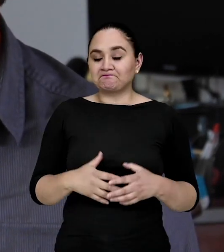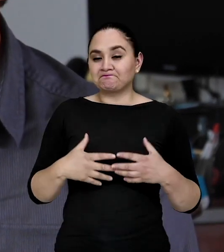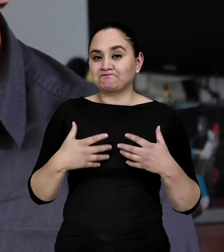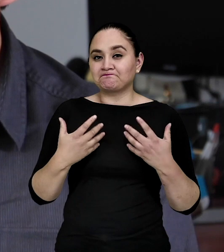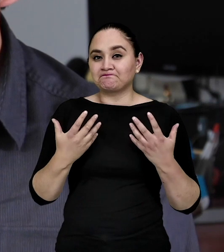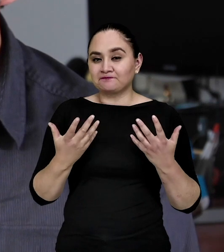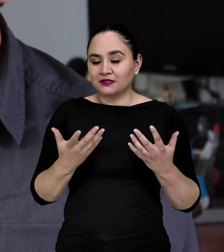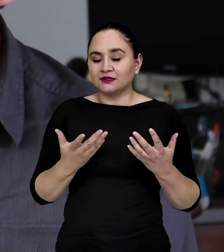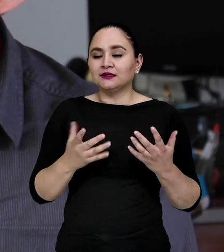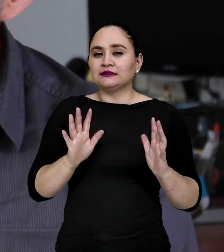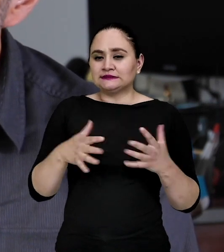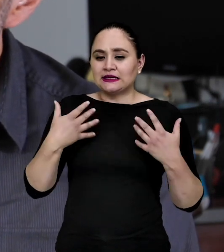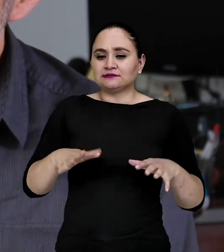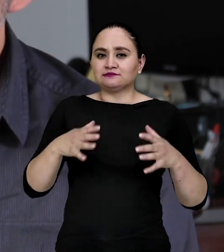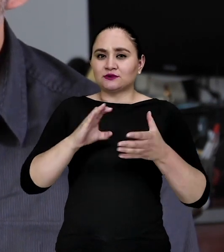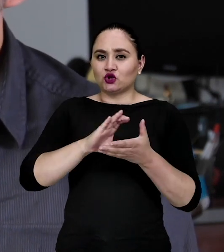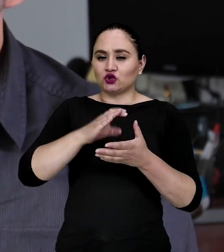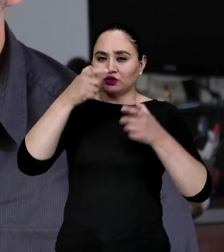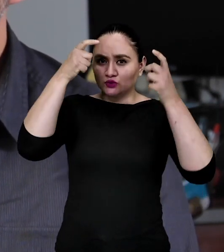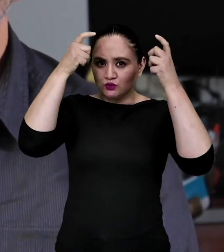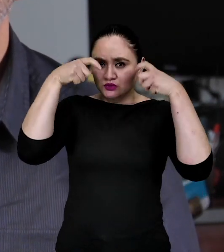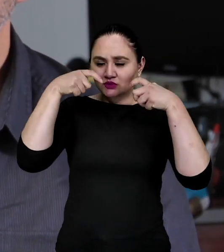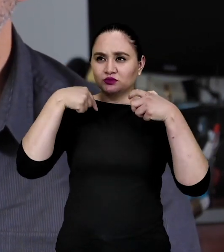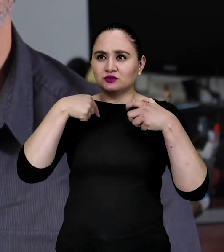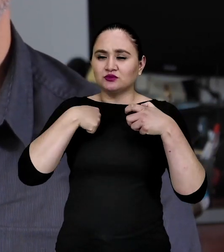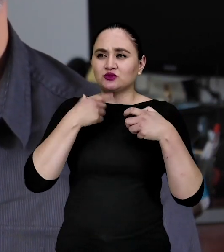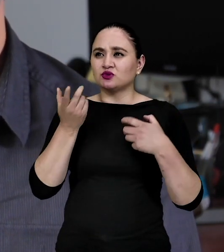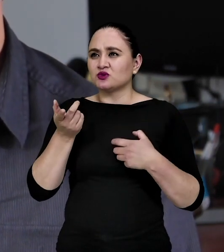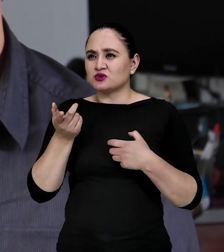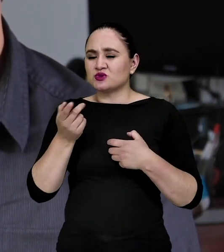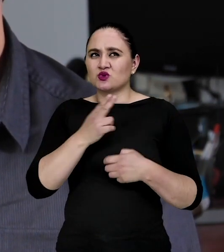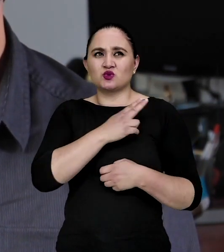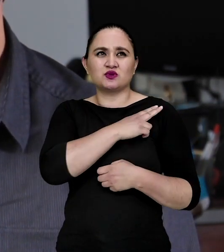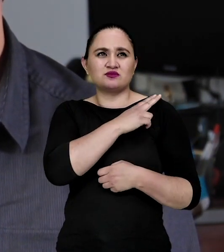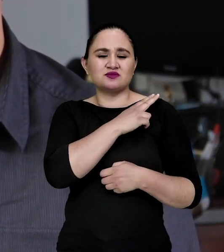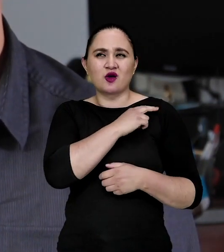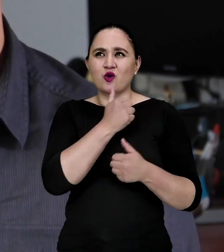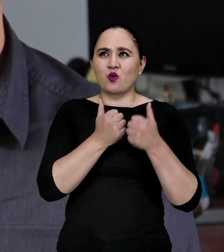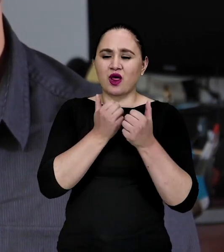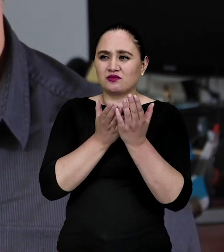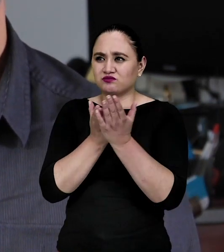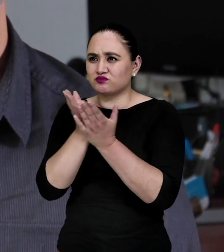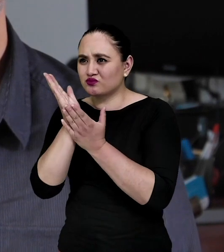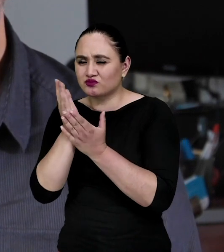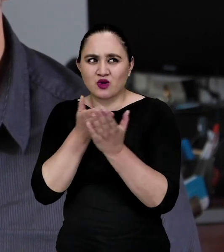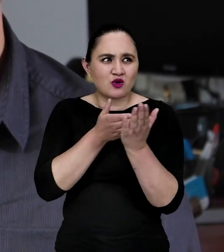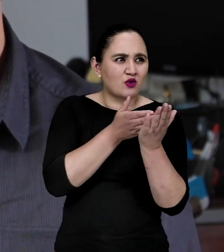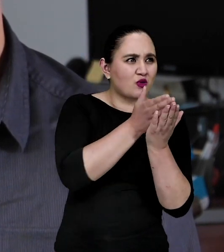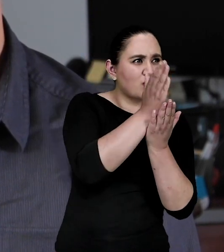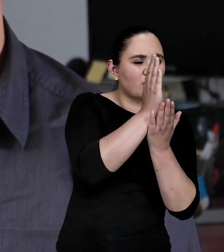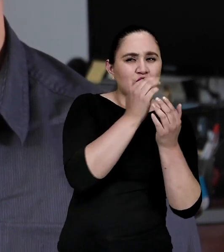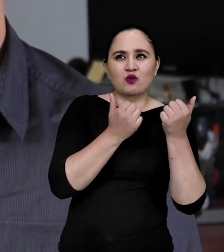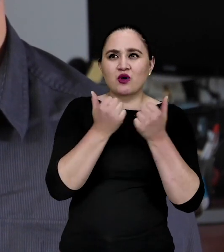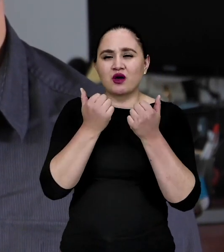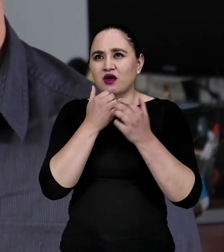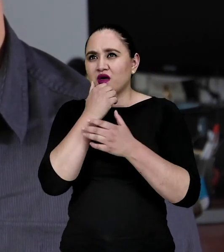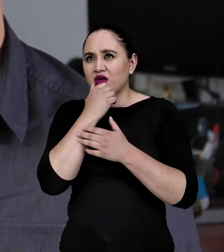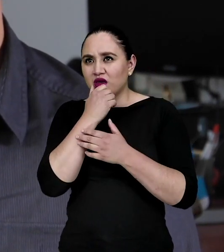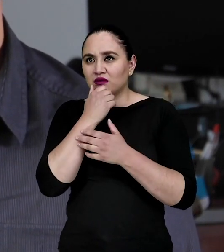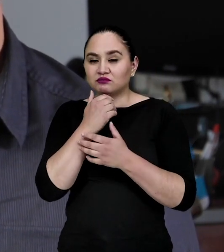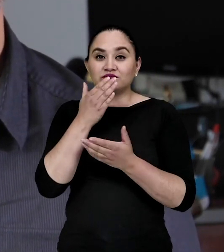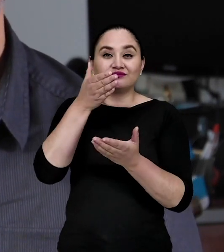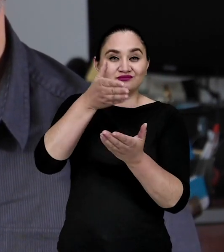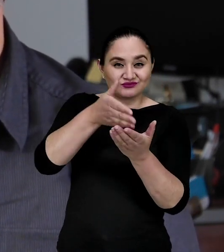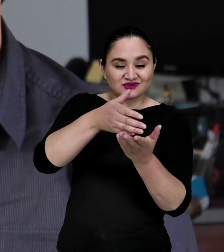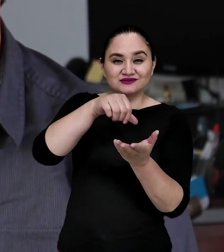Y cuando me gradué del colegio, en realidad yo no sabía qué seguir. Incluso me fui a un centro de vocación para